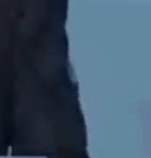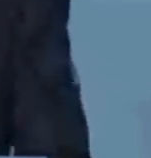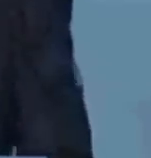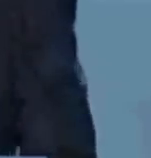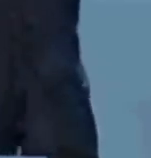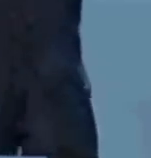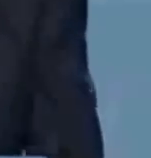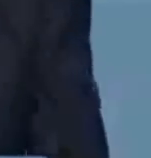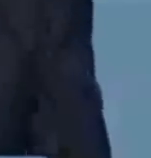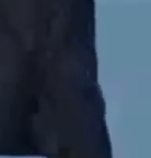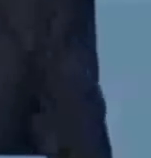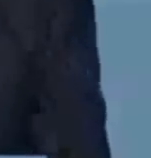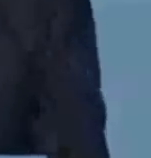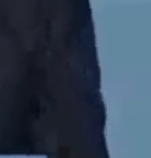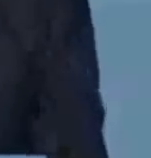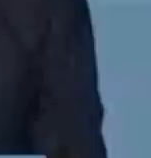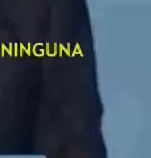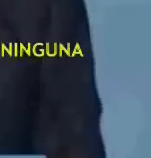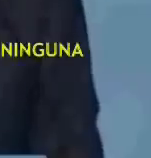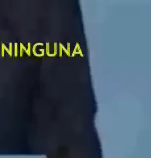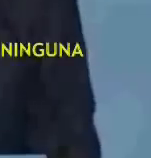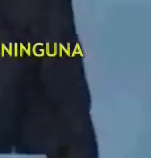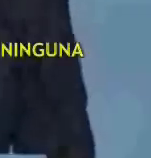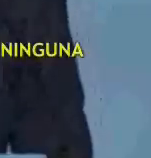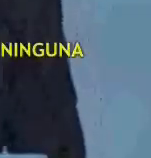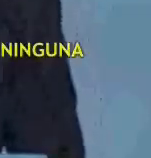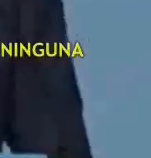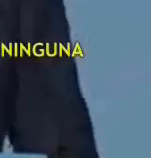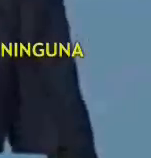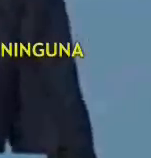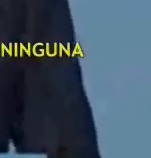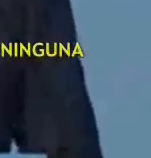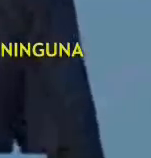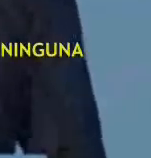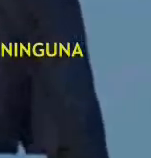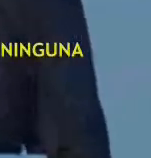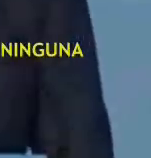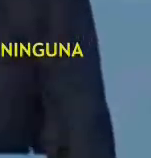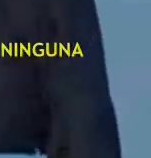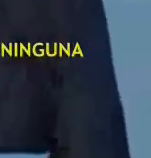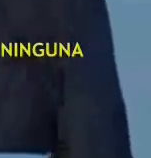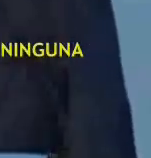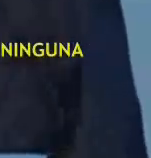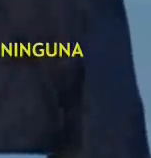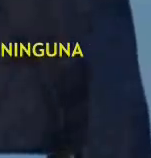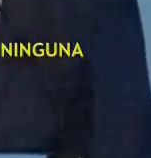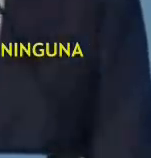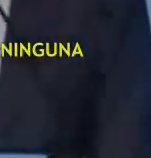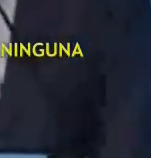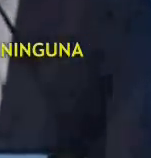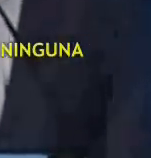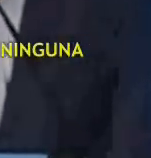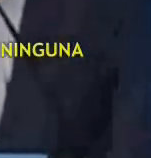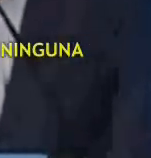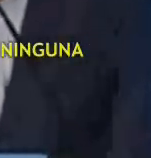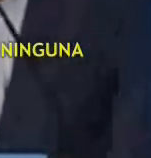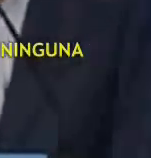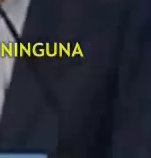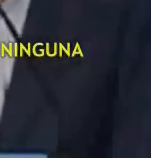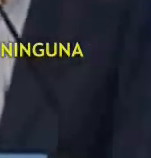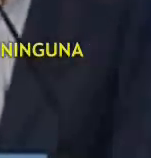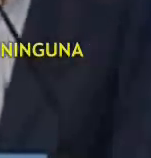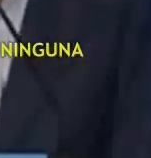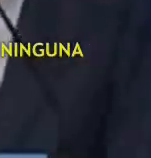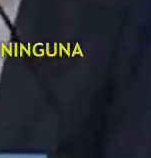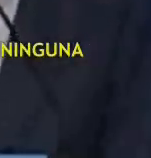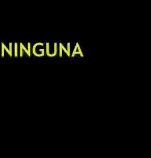de los próximos años avance por el camino del superávit de las cuentas públicas hasta situarse en el entorno del 3% del PIB al